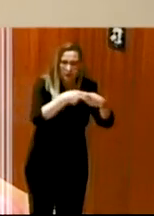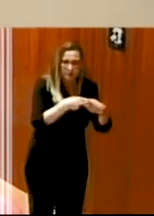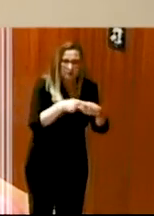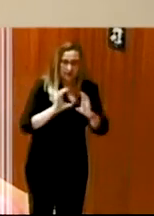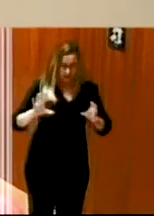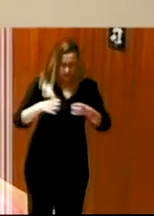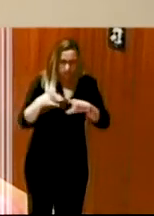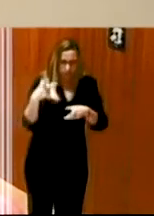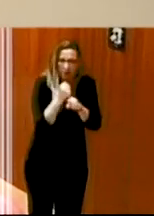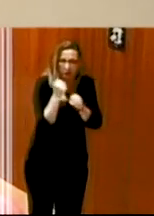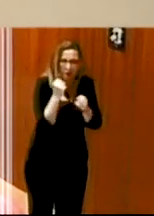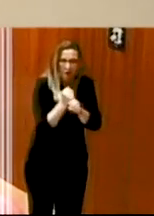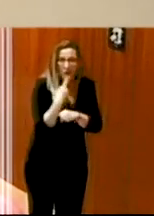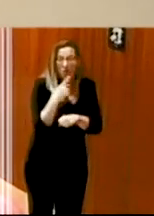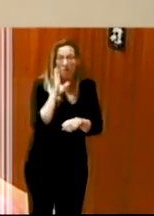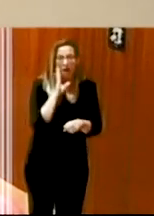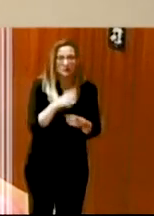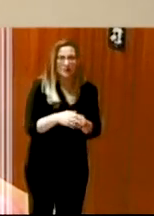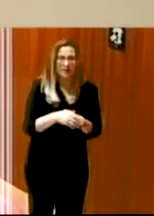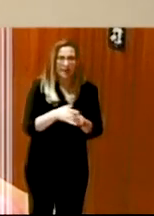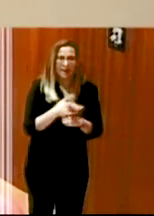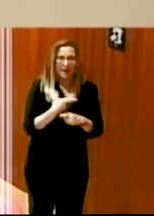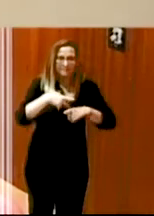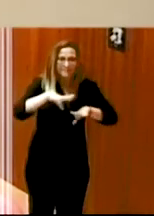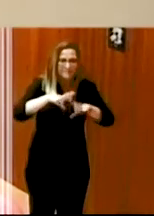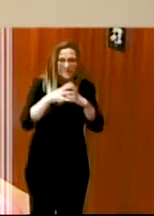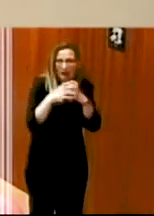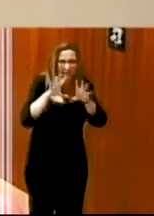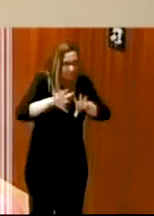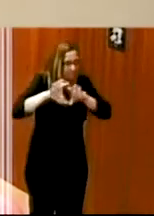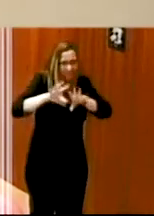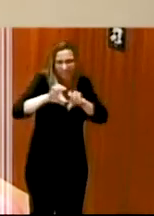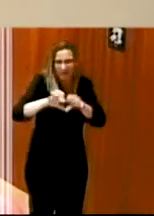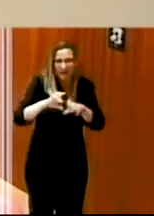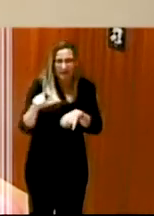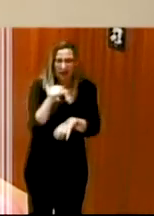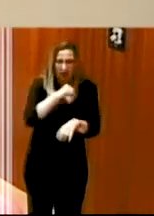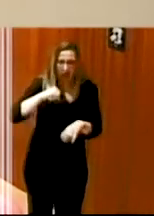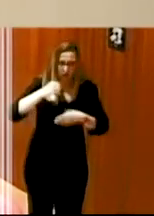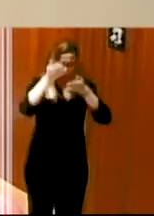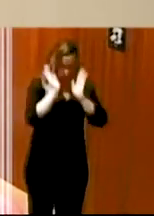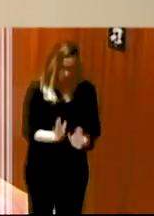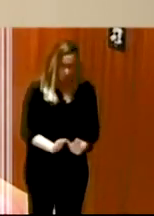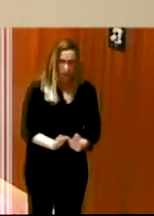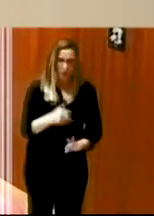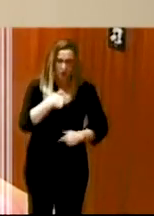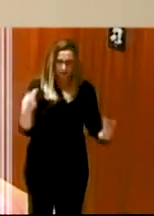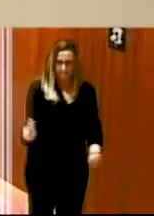equipo que comentábamos antes de ganas de aprender y de aceptar la autocorrección y mejorar